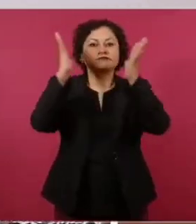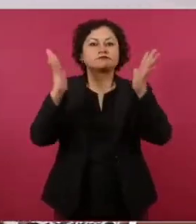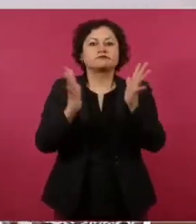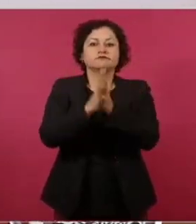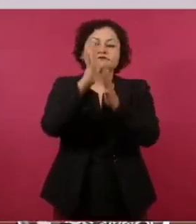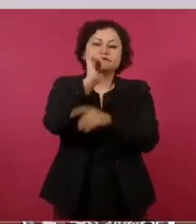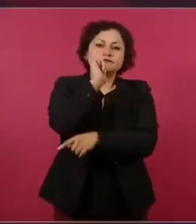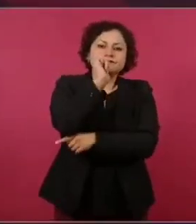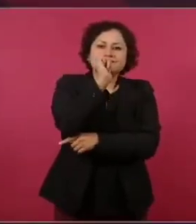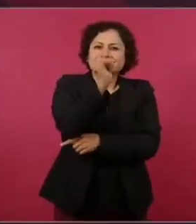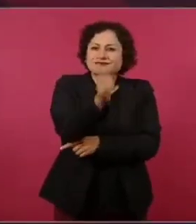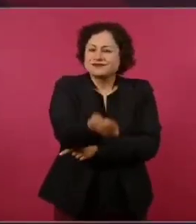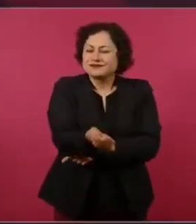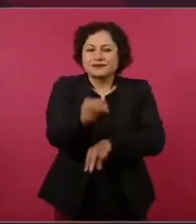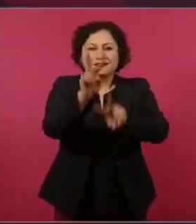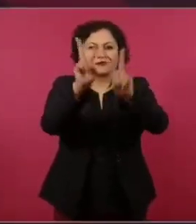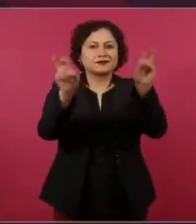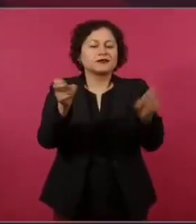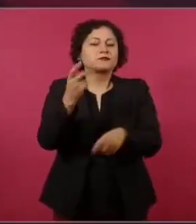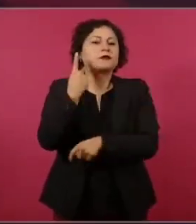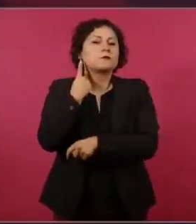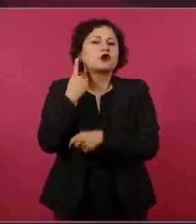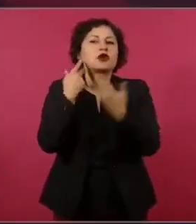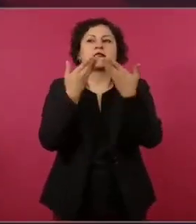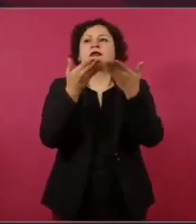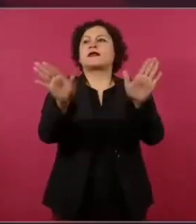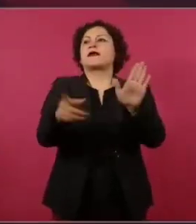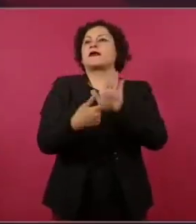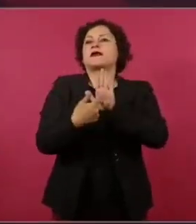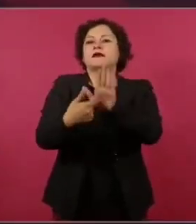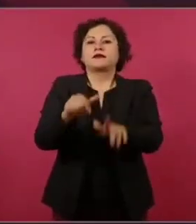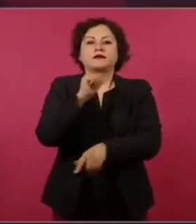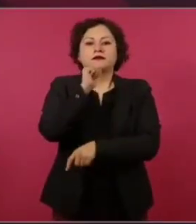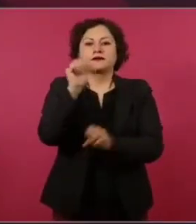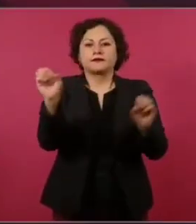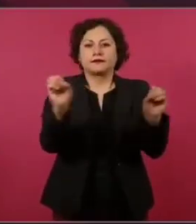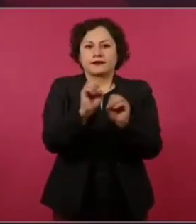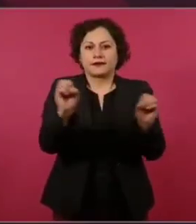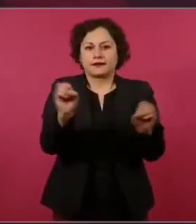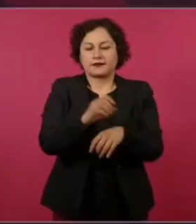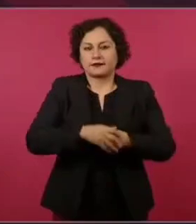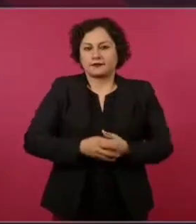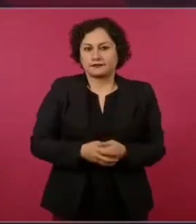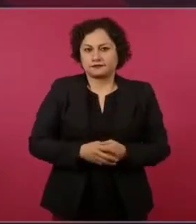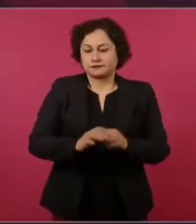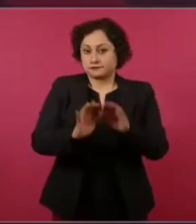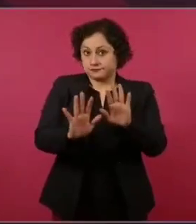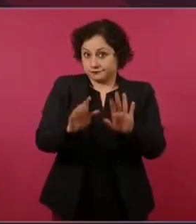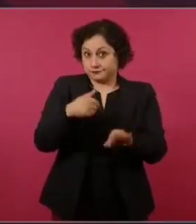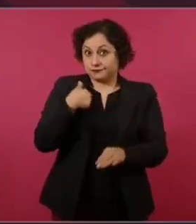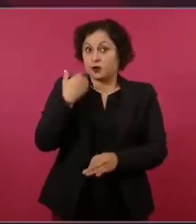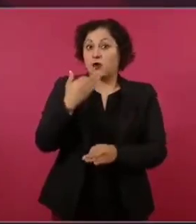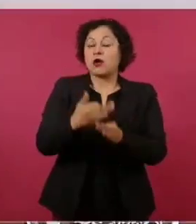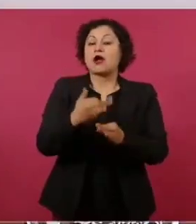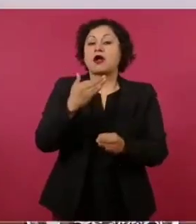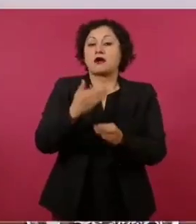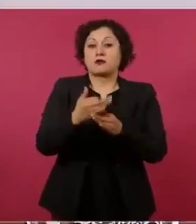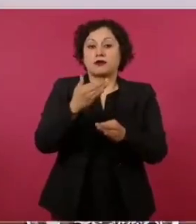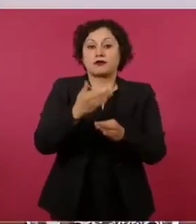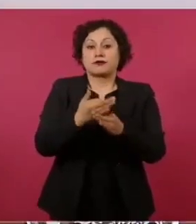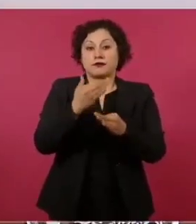pública política. Y lo aprovecho para seguir